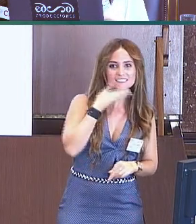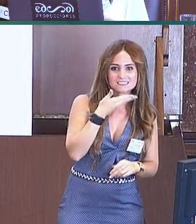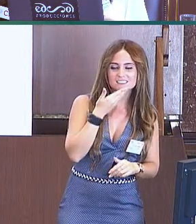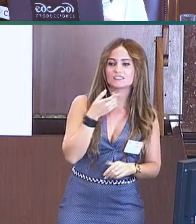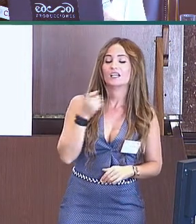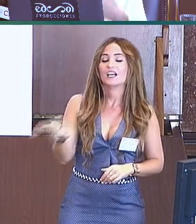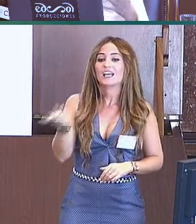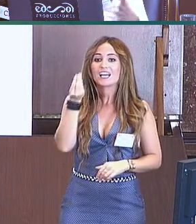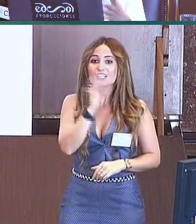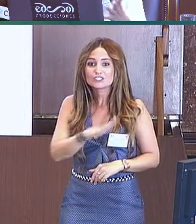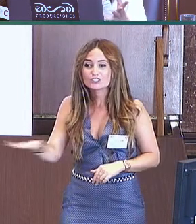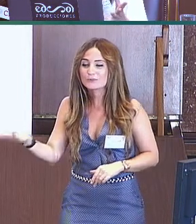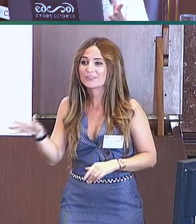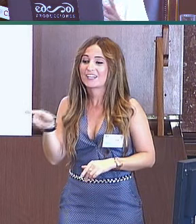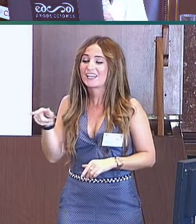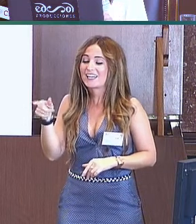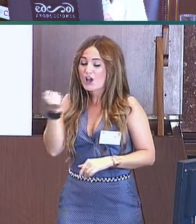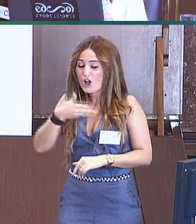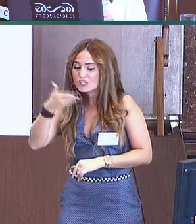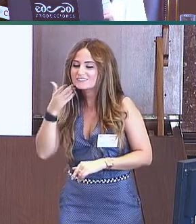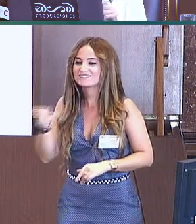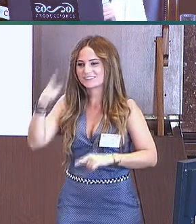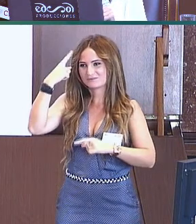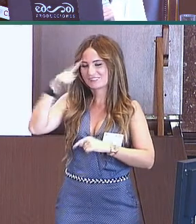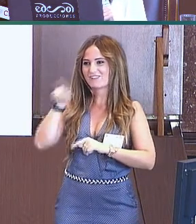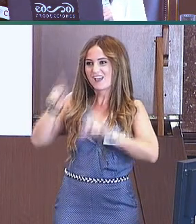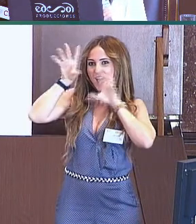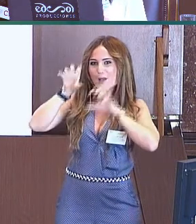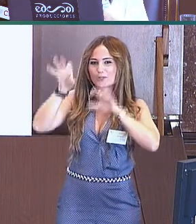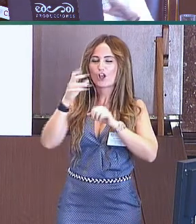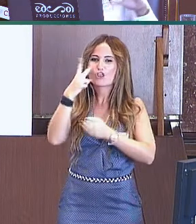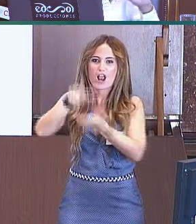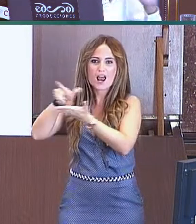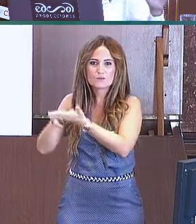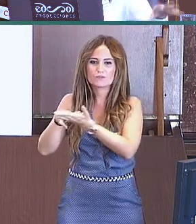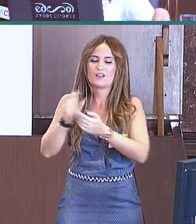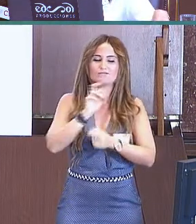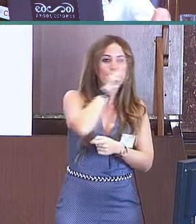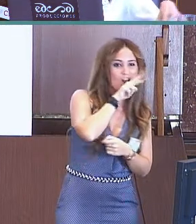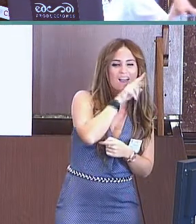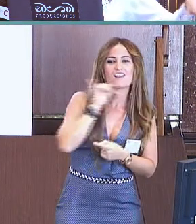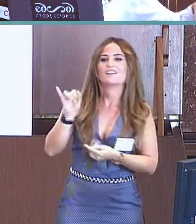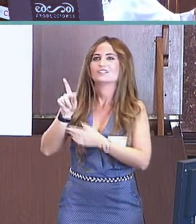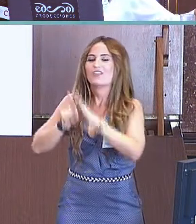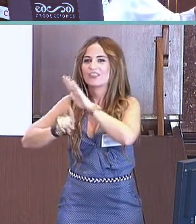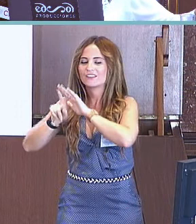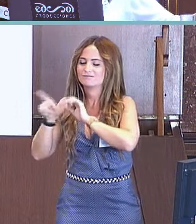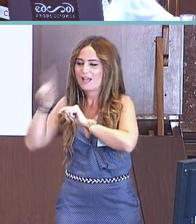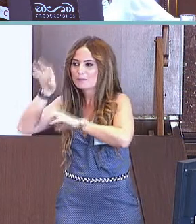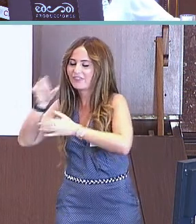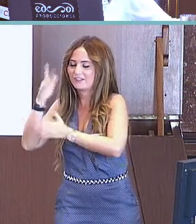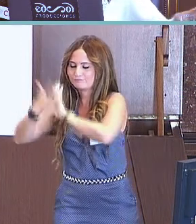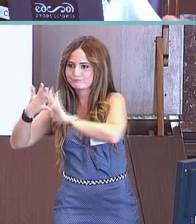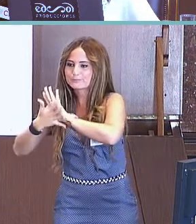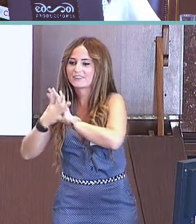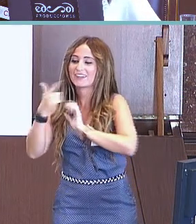pasando? Pues, nos ocurren algunas explicaciones. La primera es que las muestras de las otras dos lenguas, la lengua